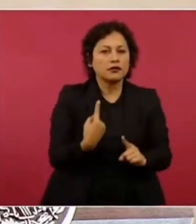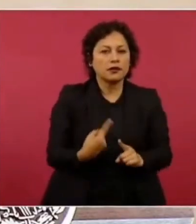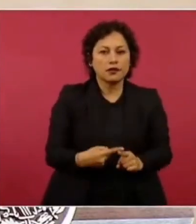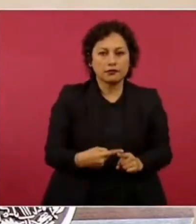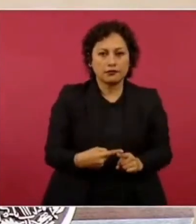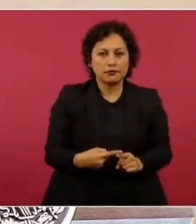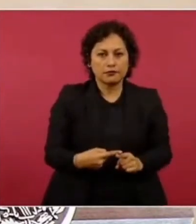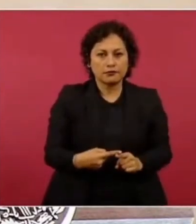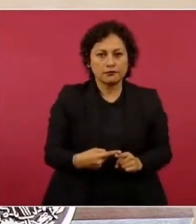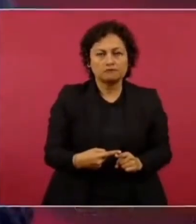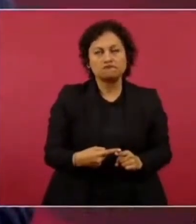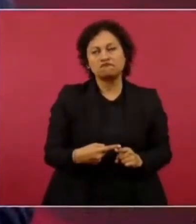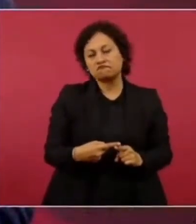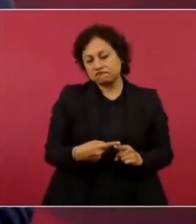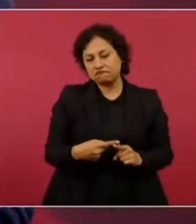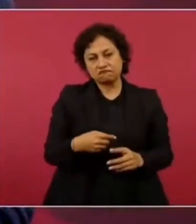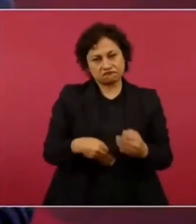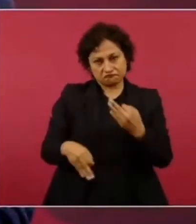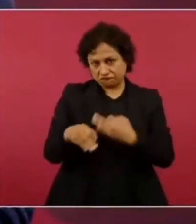no todos